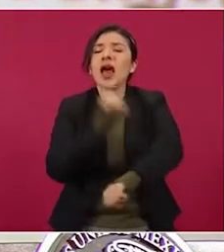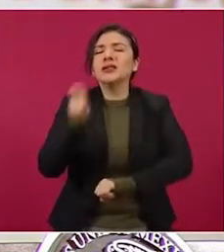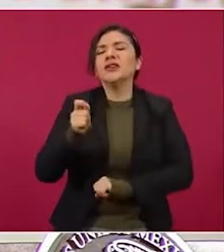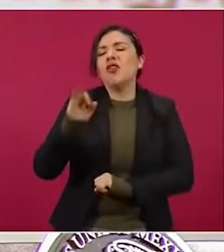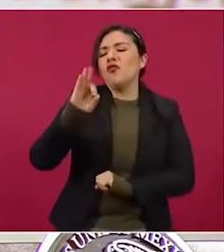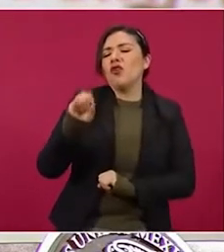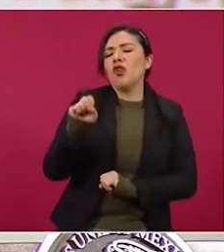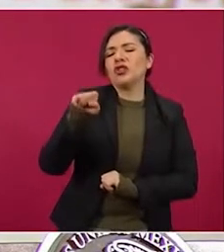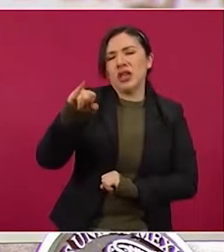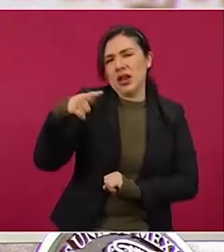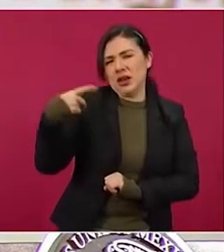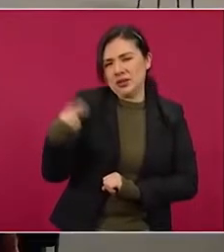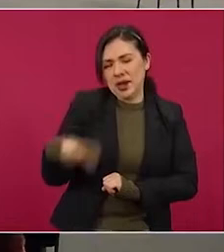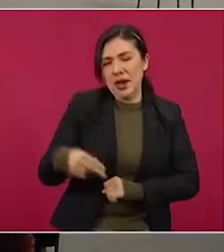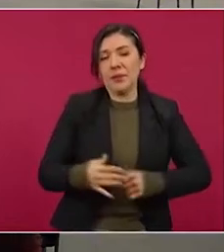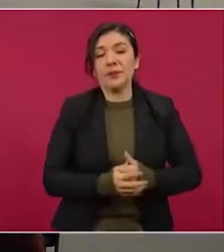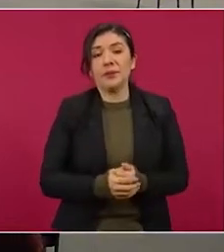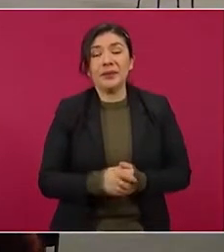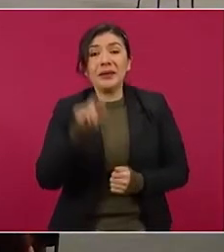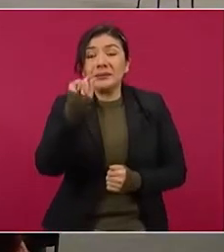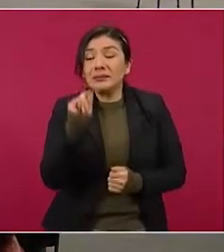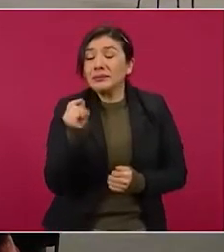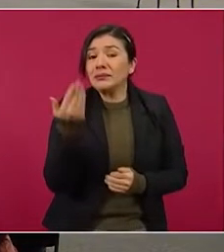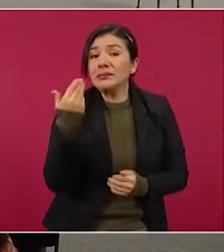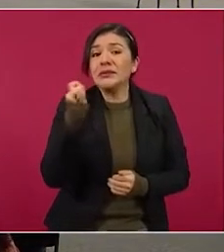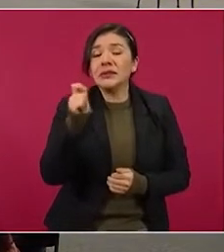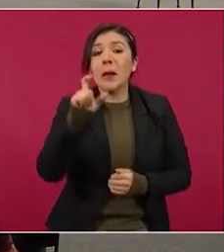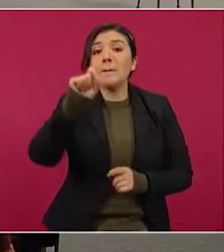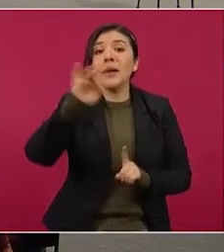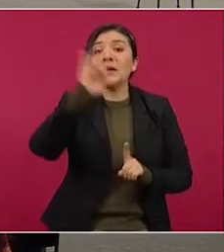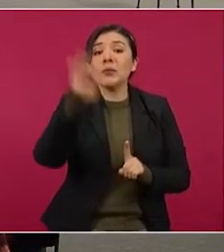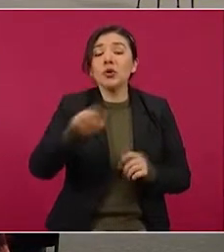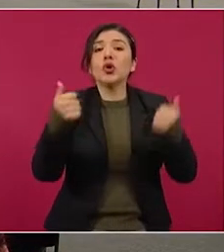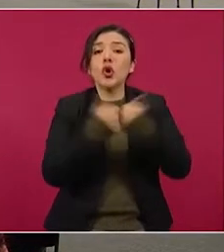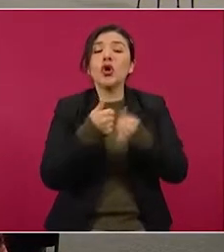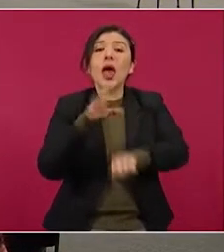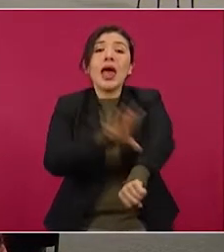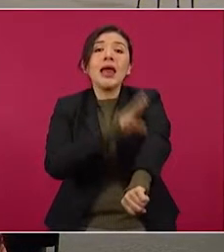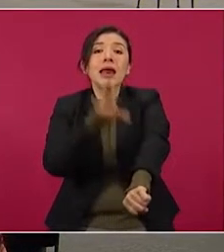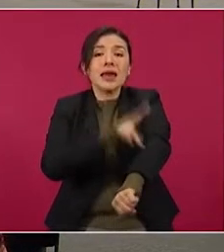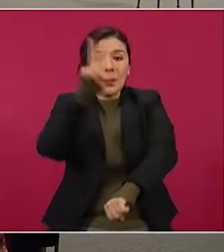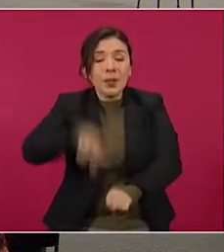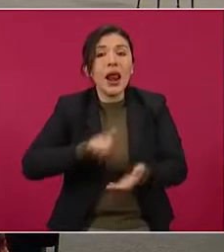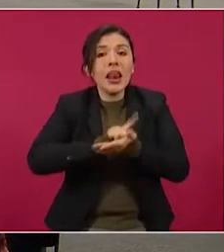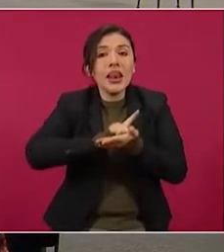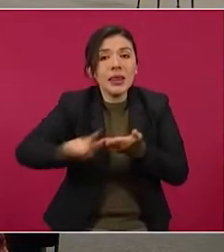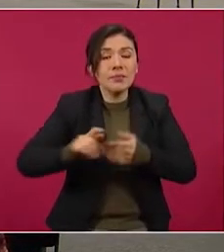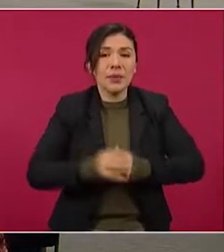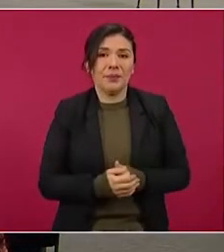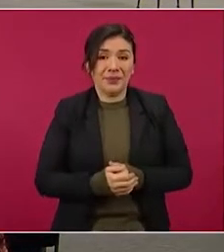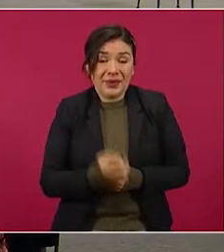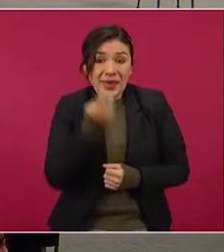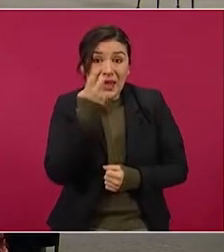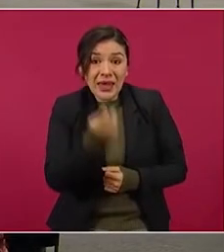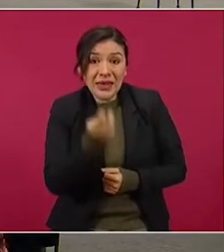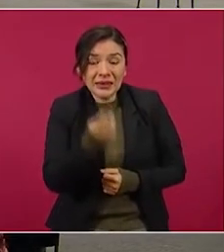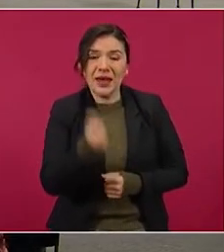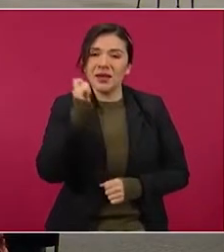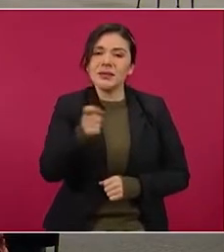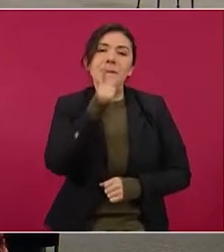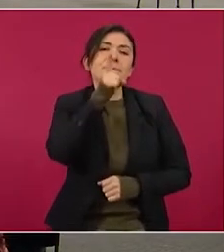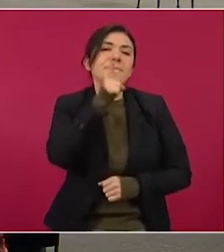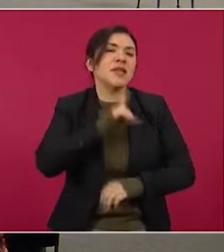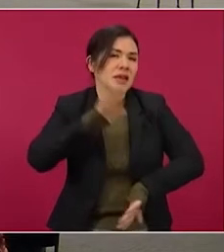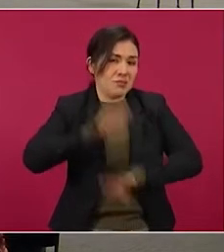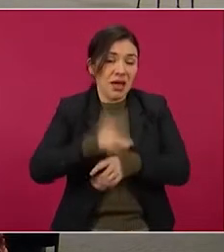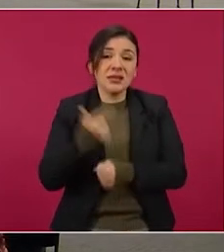y apenas el 20 por ciento con energías limpias. Esa es una de las mentiras más